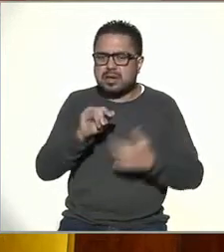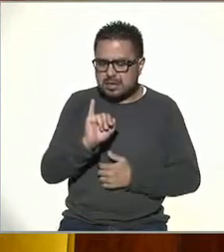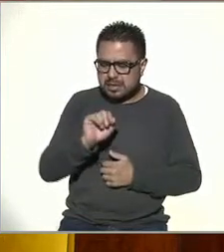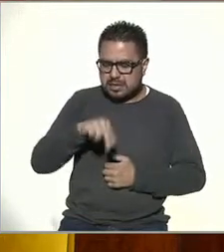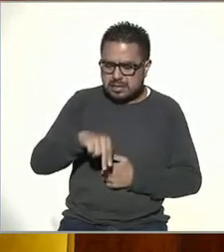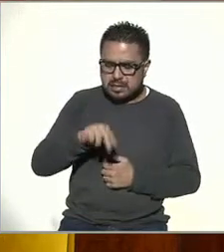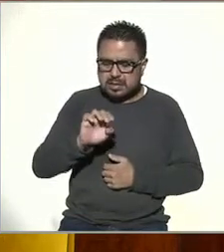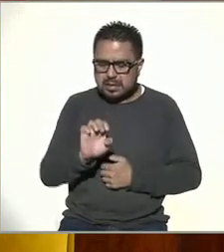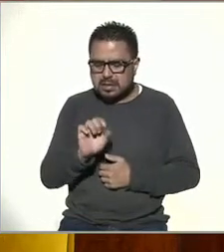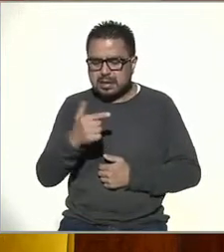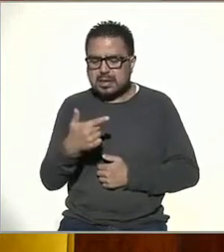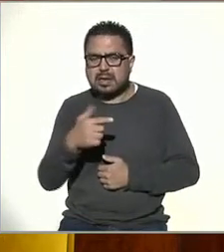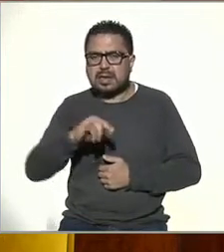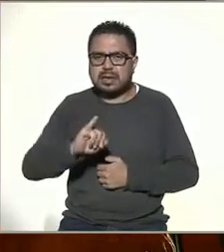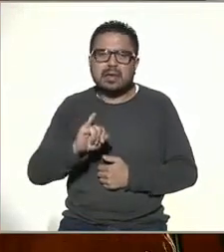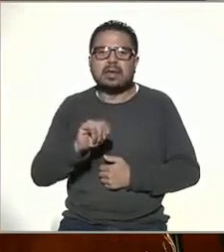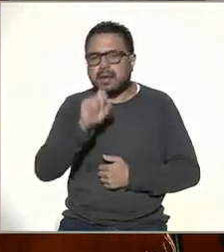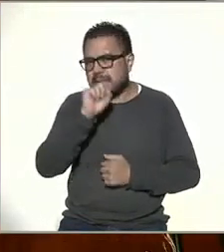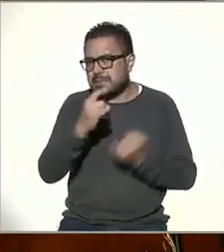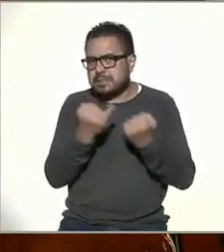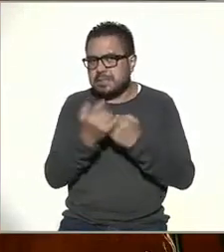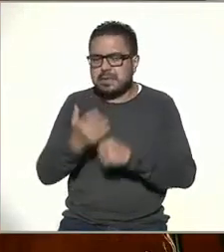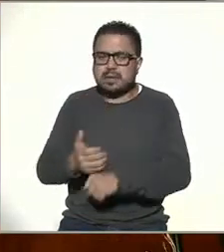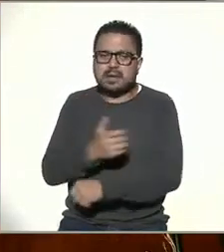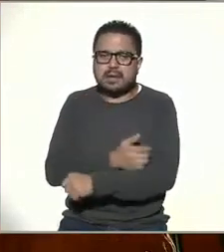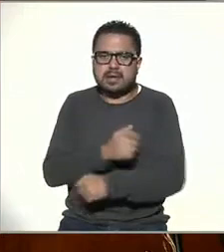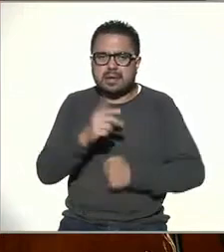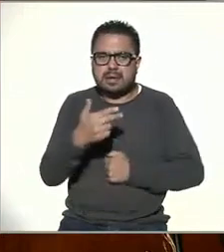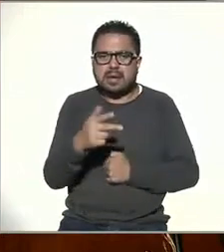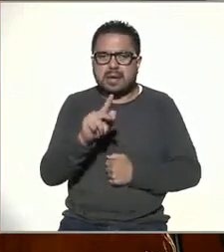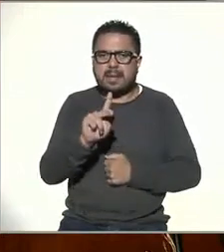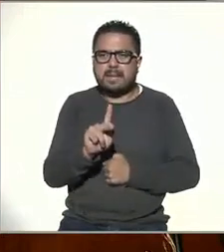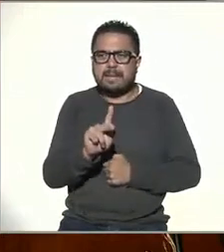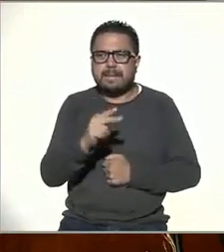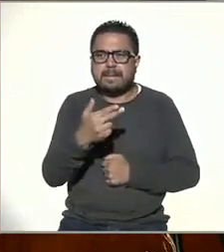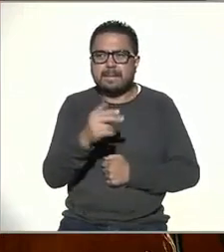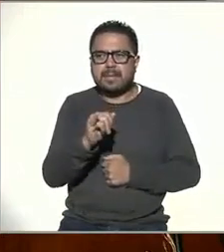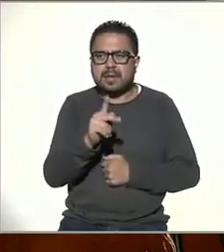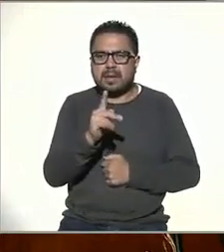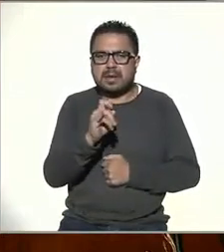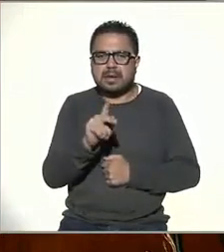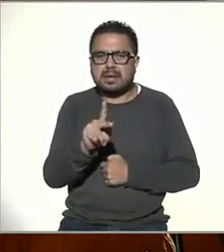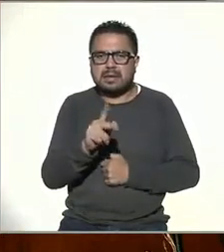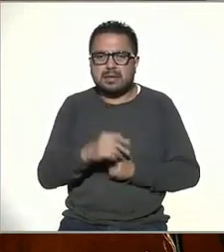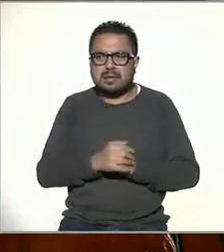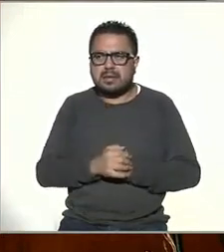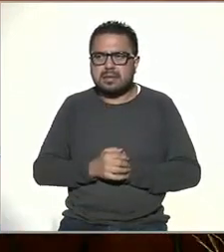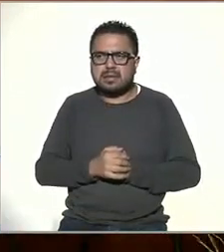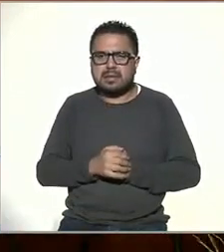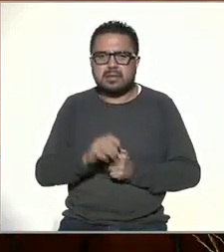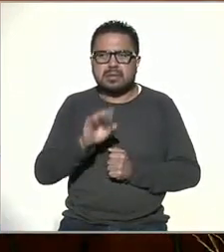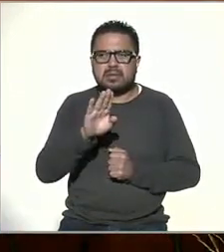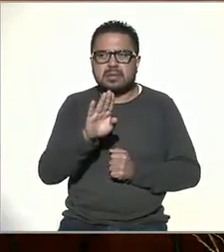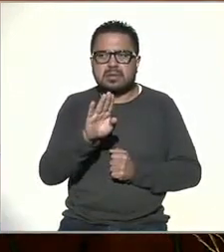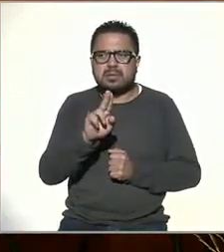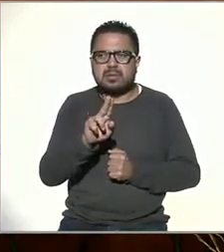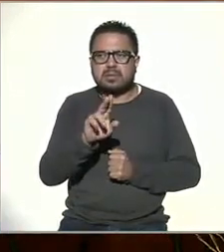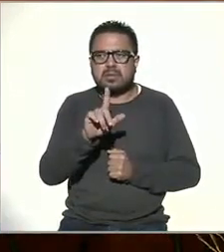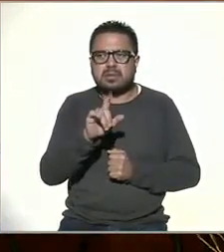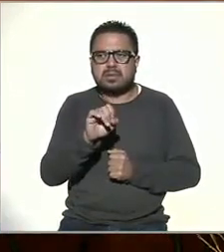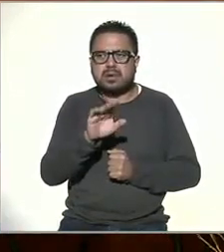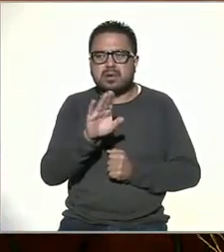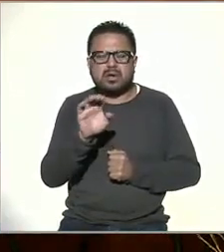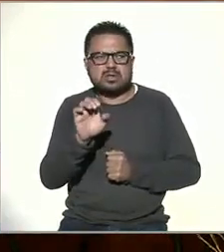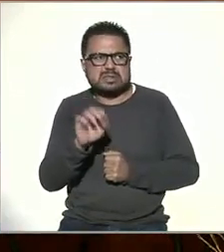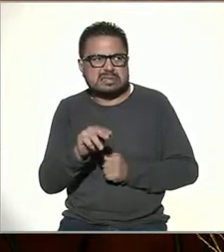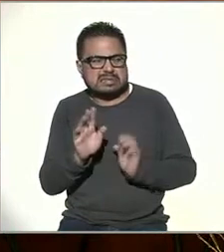INEGI. También nos acompaña Filipe Bul... ¿Cómo se pronuncia tu apellido? Tú dime. Bulose. Bulose. Bueno, como se puede,